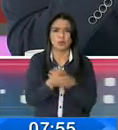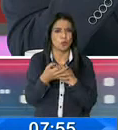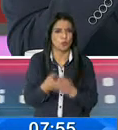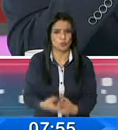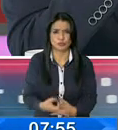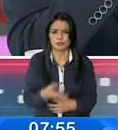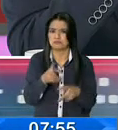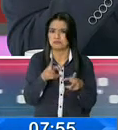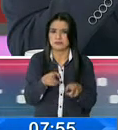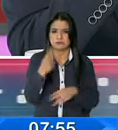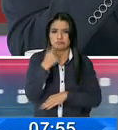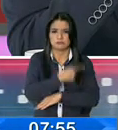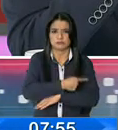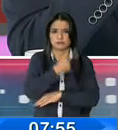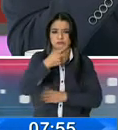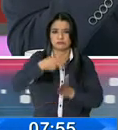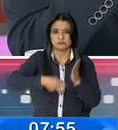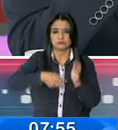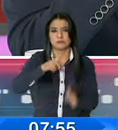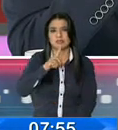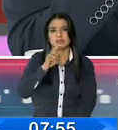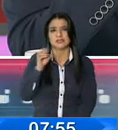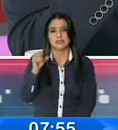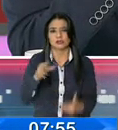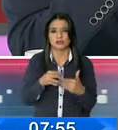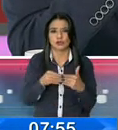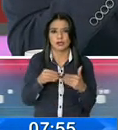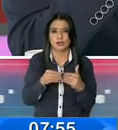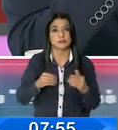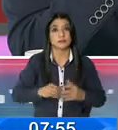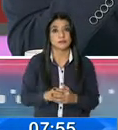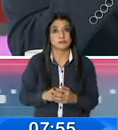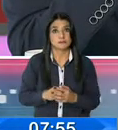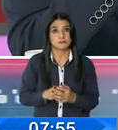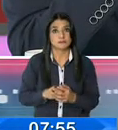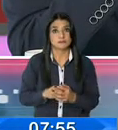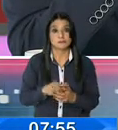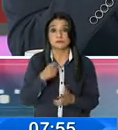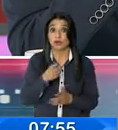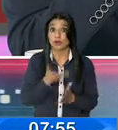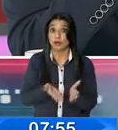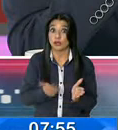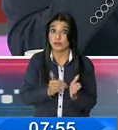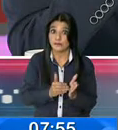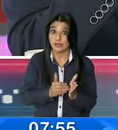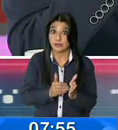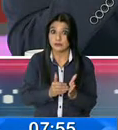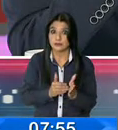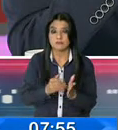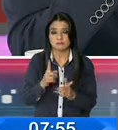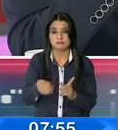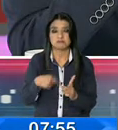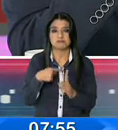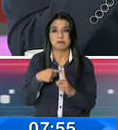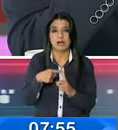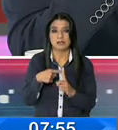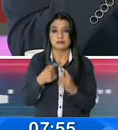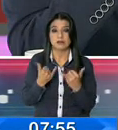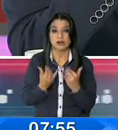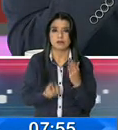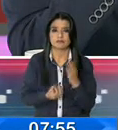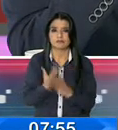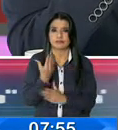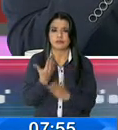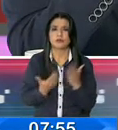multa es de 100 dólares más. Si es que hay una reincidencia, vamos, también ya estamos creando un